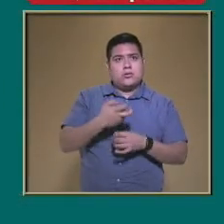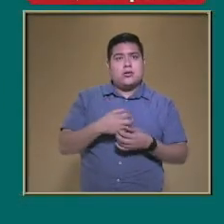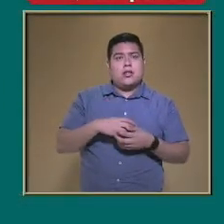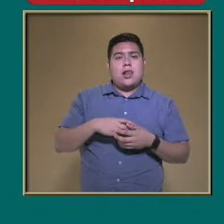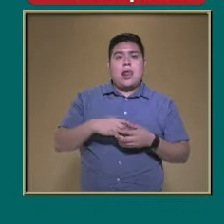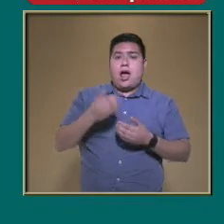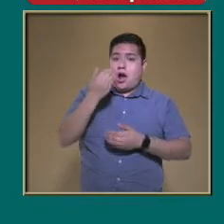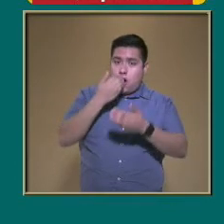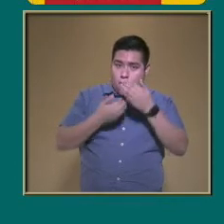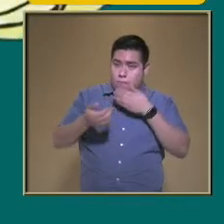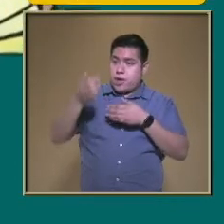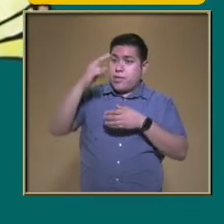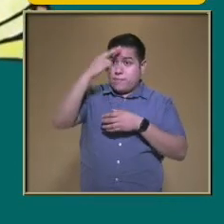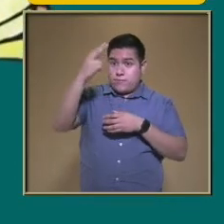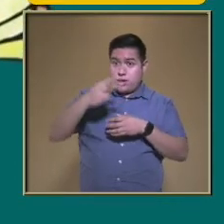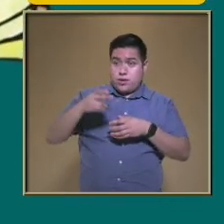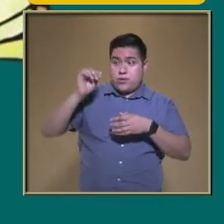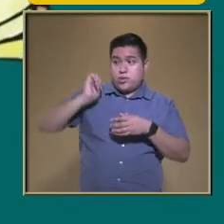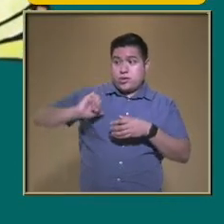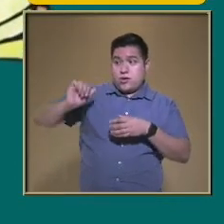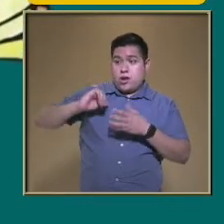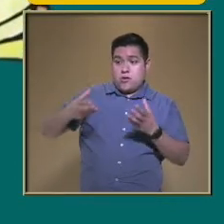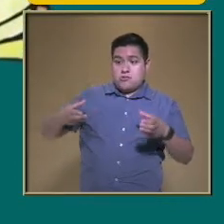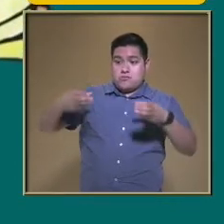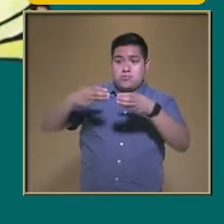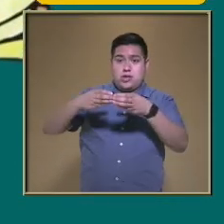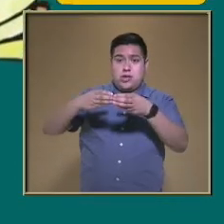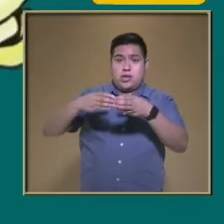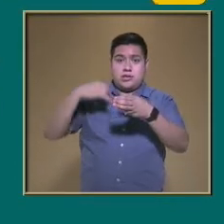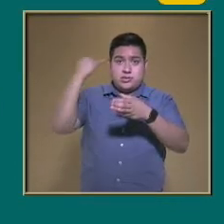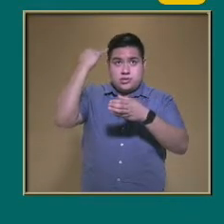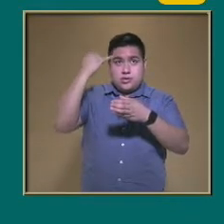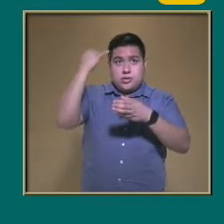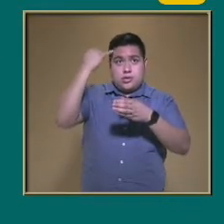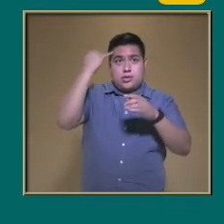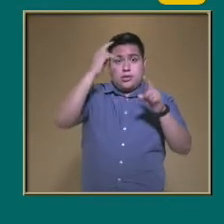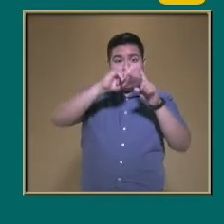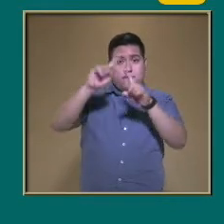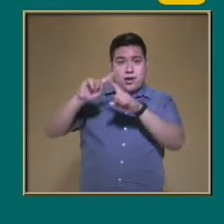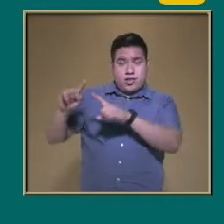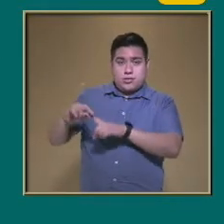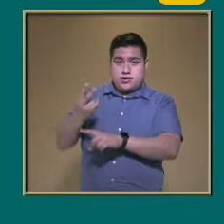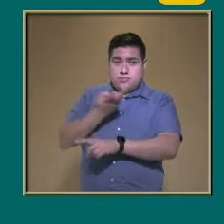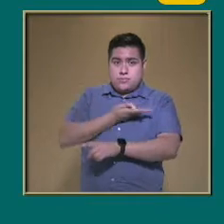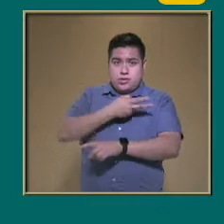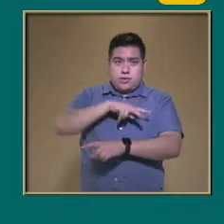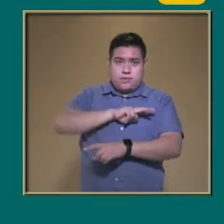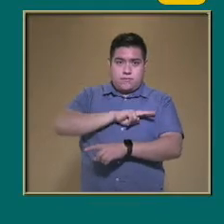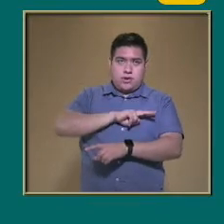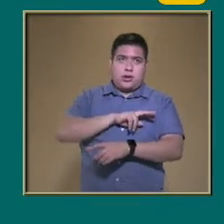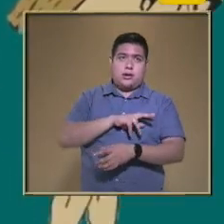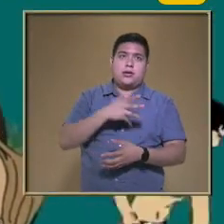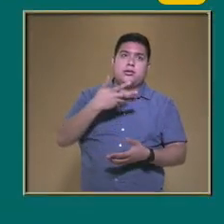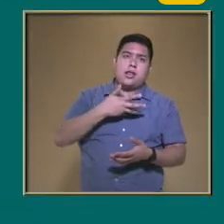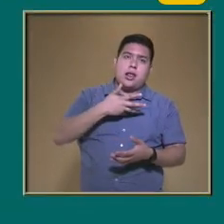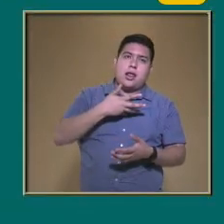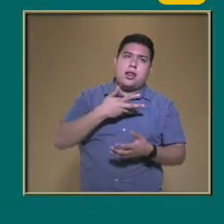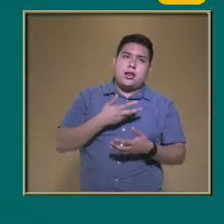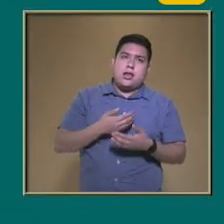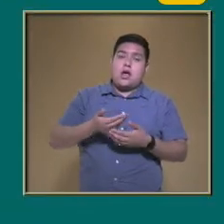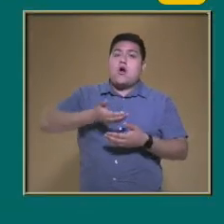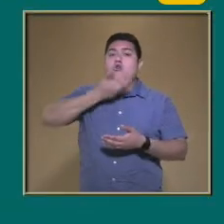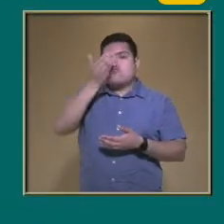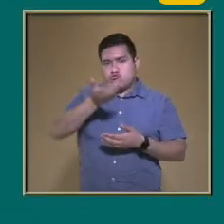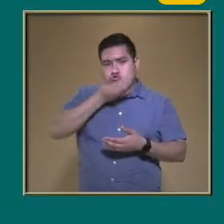dieta mesoamericana Brindó a los pueblos Indígenas Una rica variedad De nutrimentos Que junto con Su conducta alimentaria Y